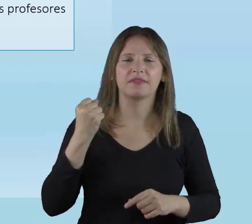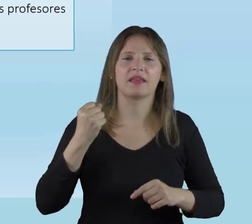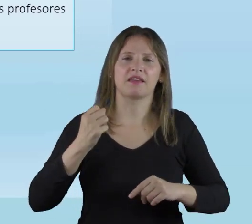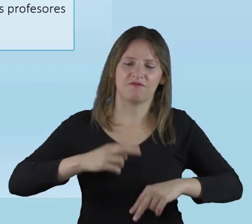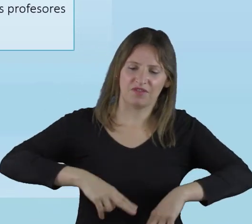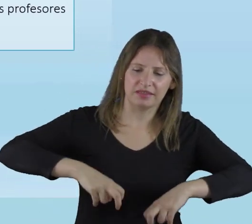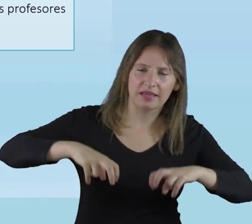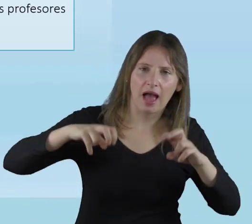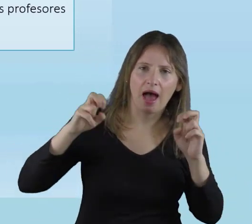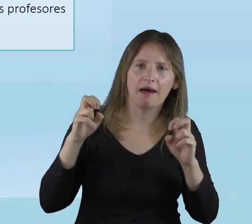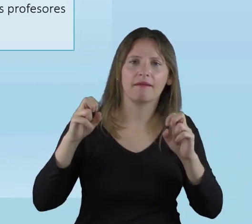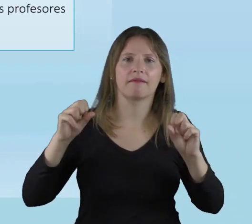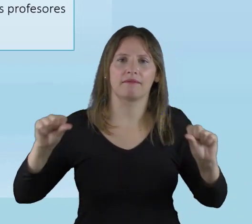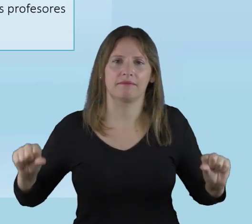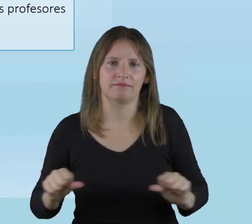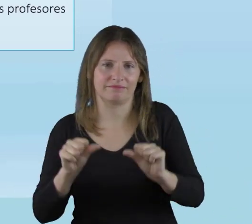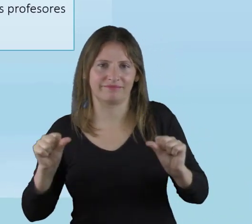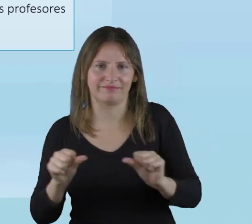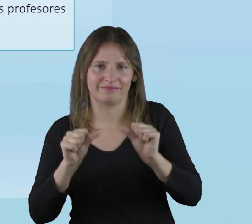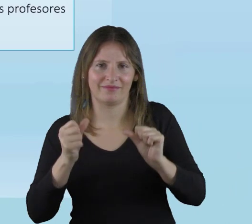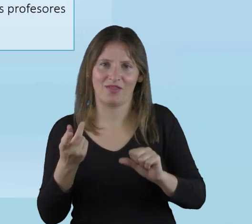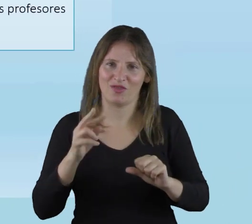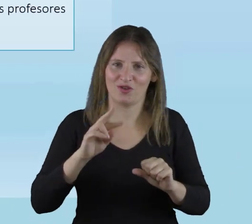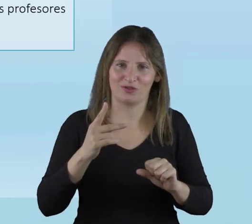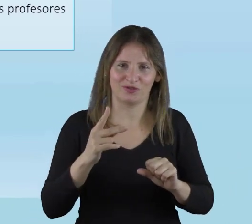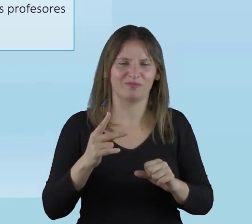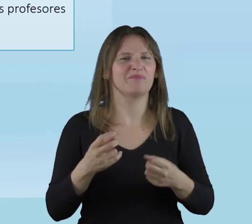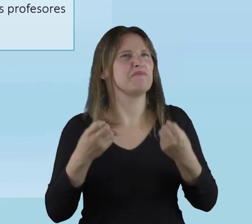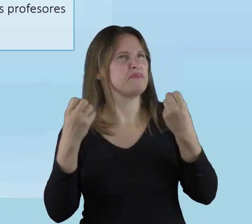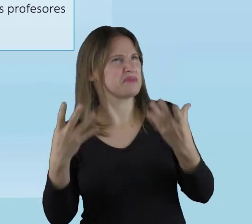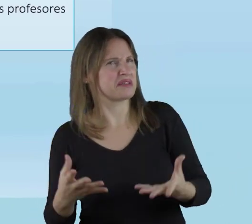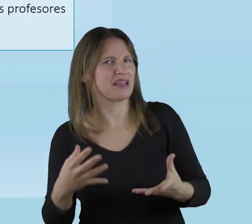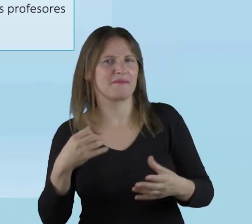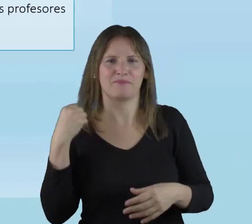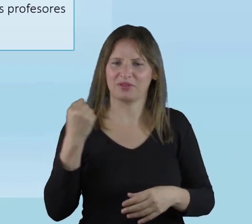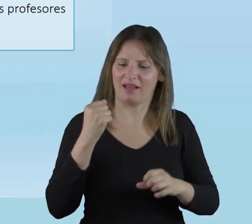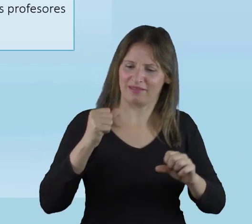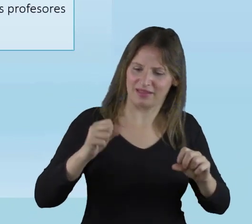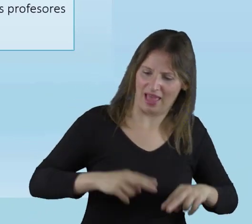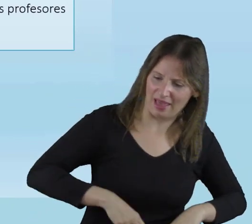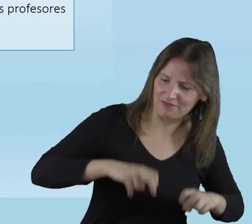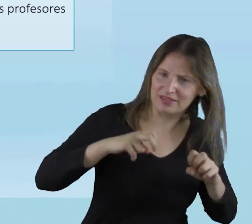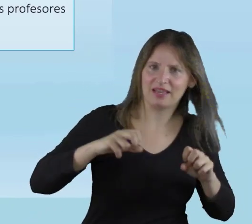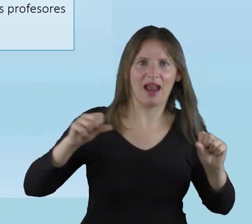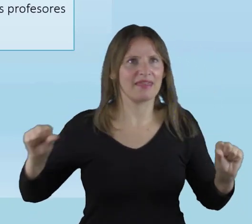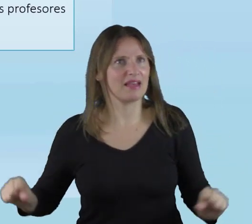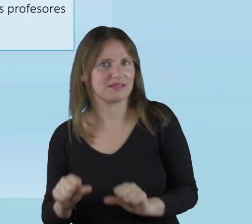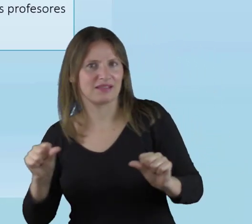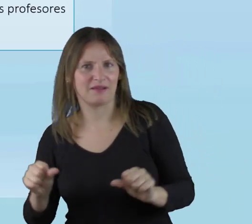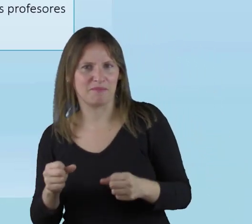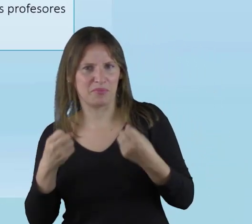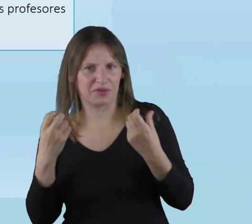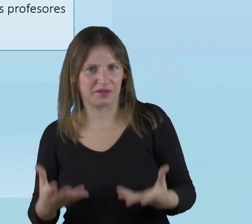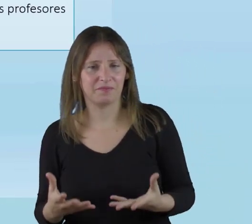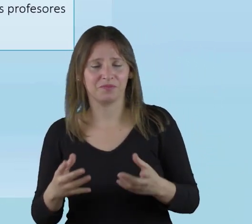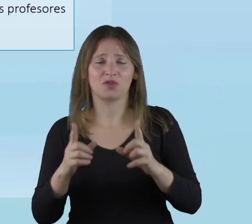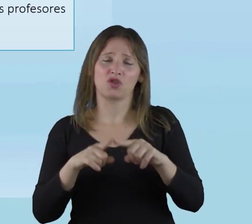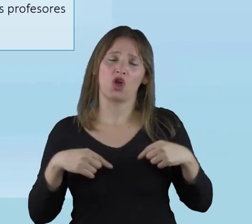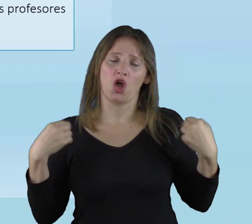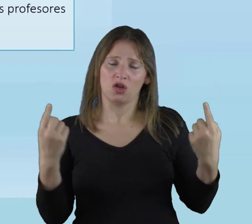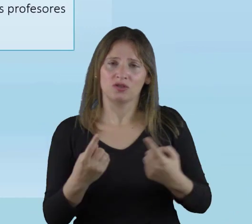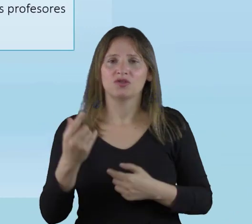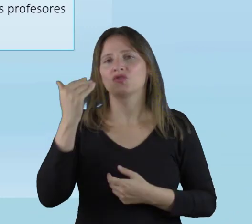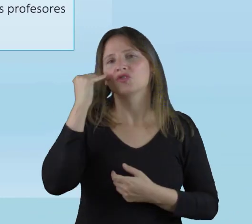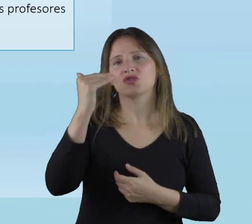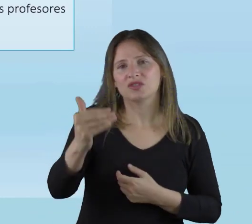es importante la investigación-acción. ¿Por qué será importante la investigación